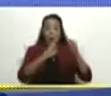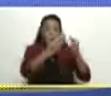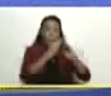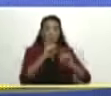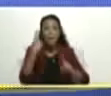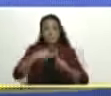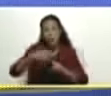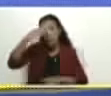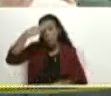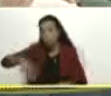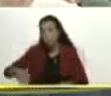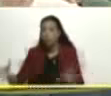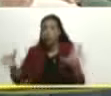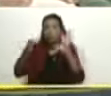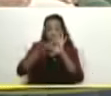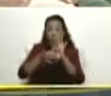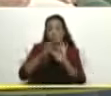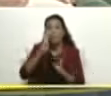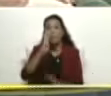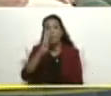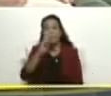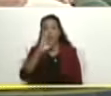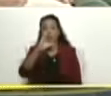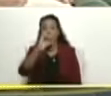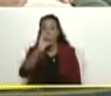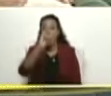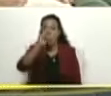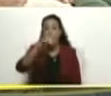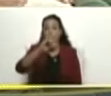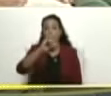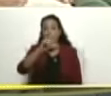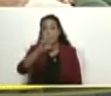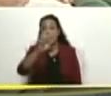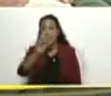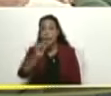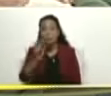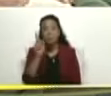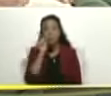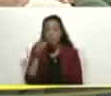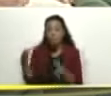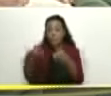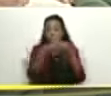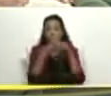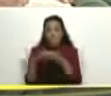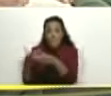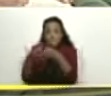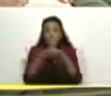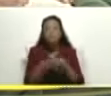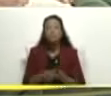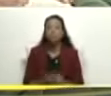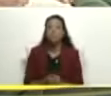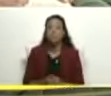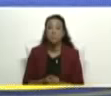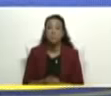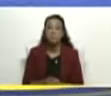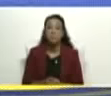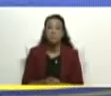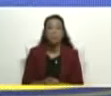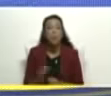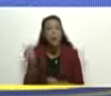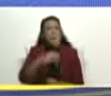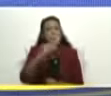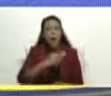General en Jefe Padrino López General en Jefe Hernández Lárez yo le voy a pedir más